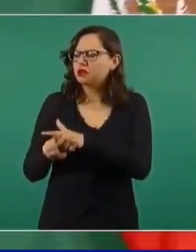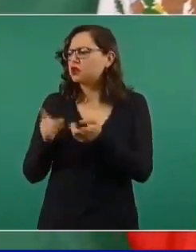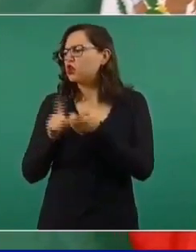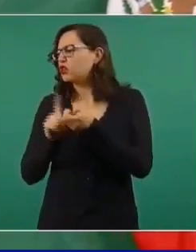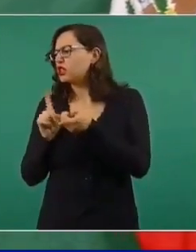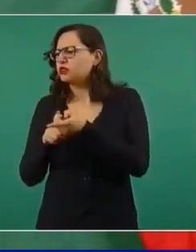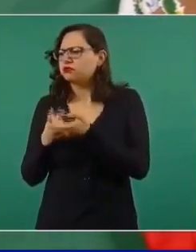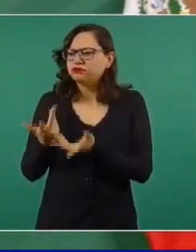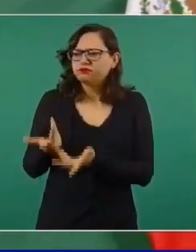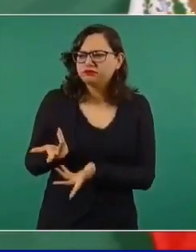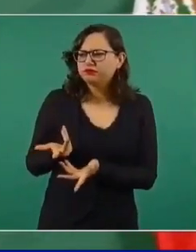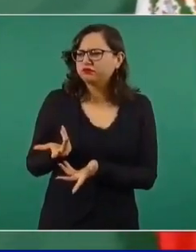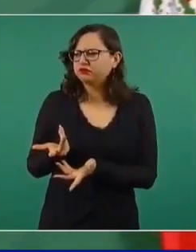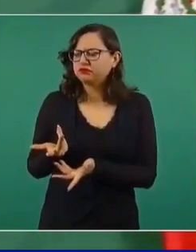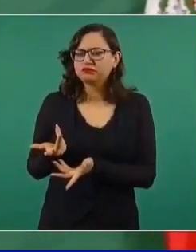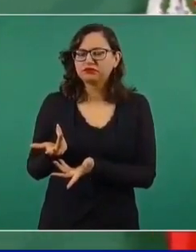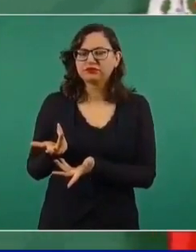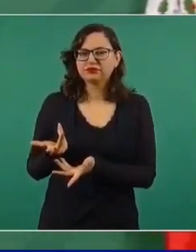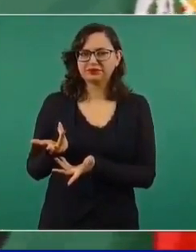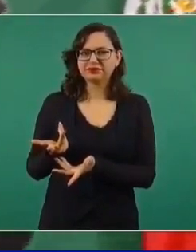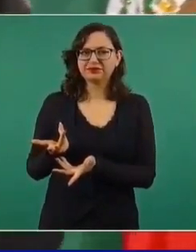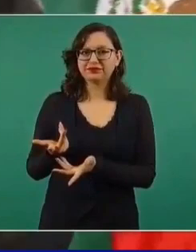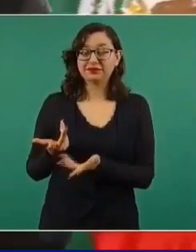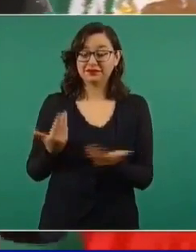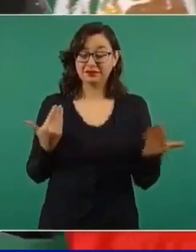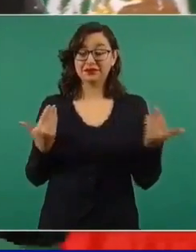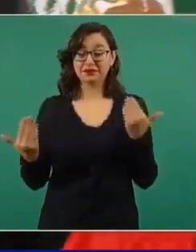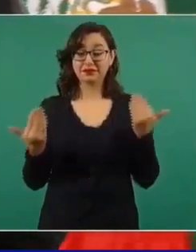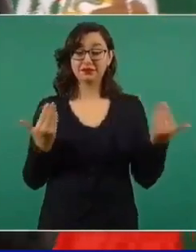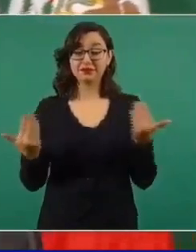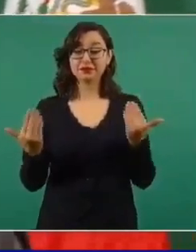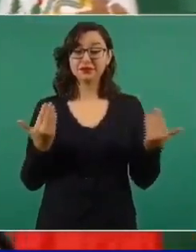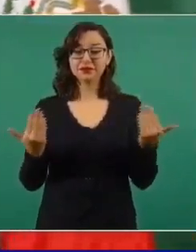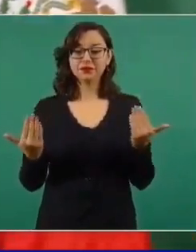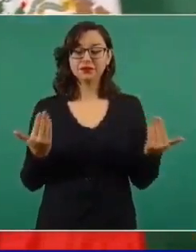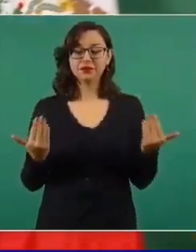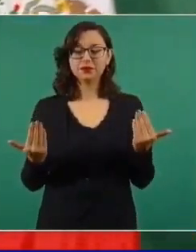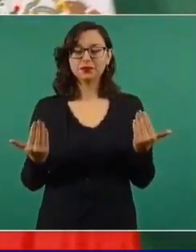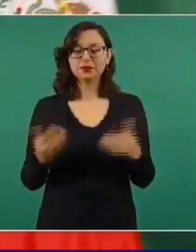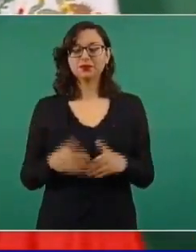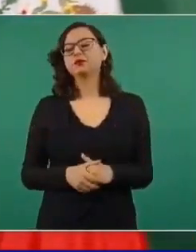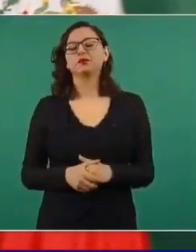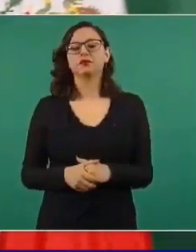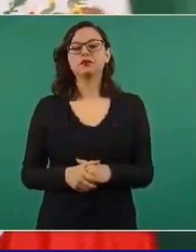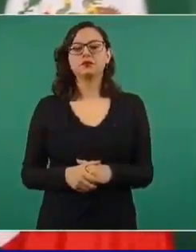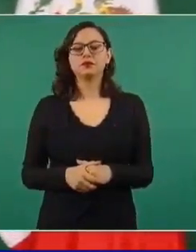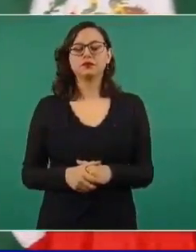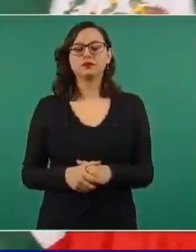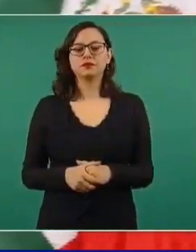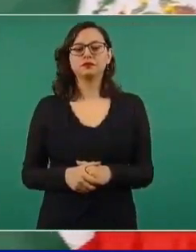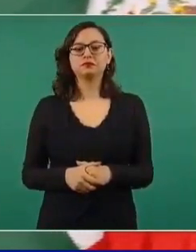Cuadri a Pablo Gómez.